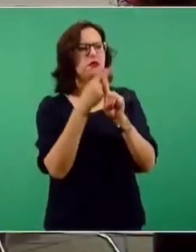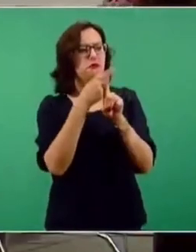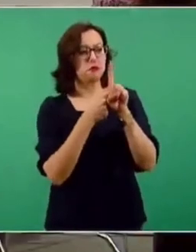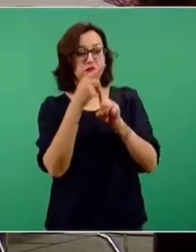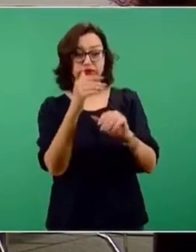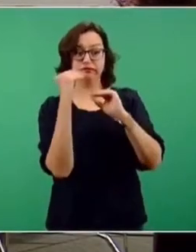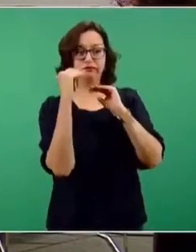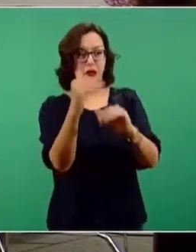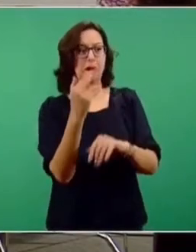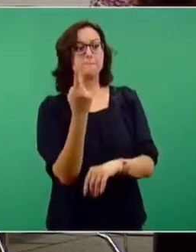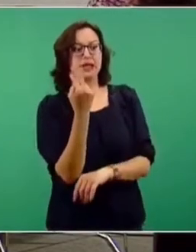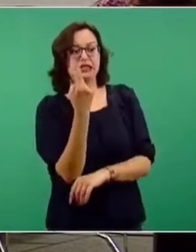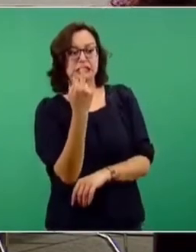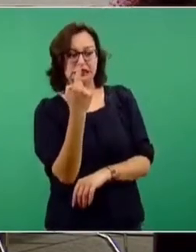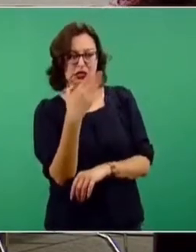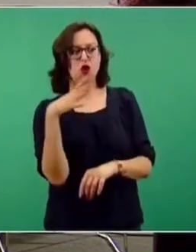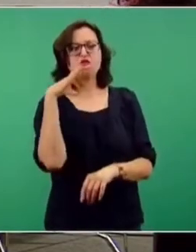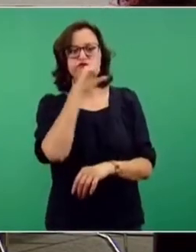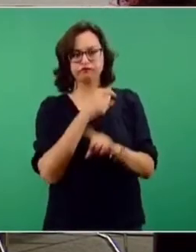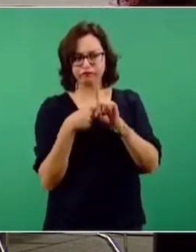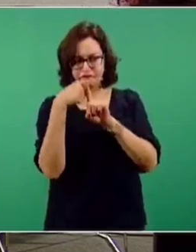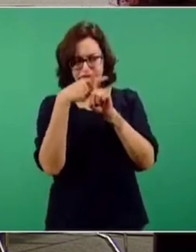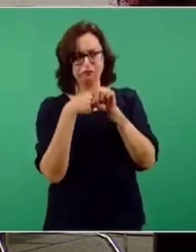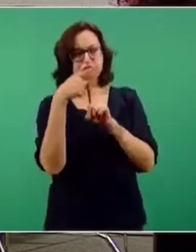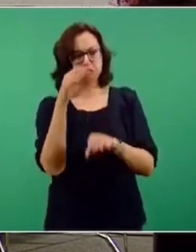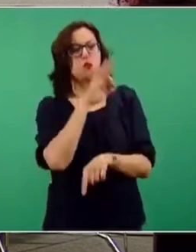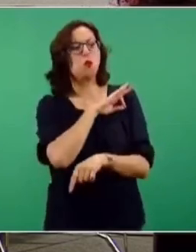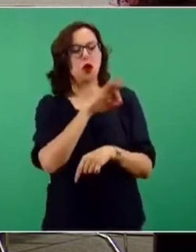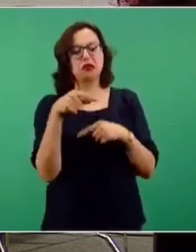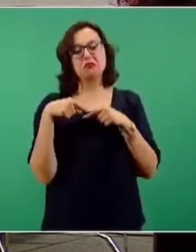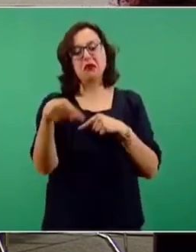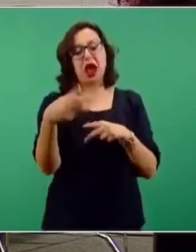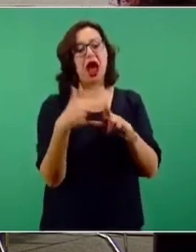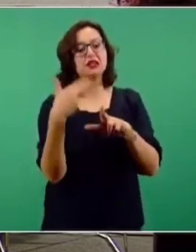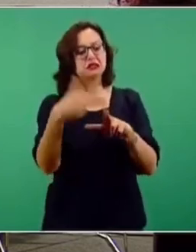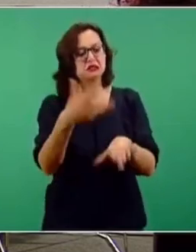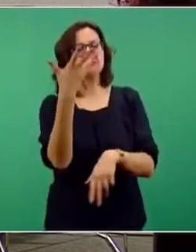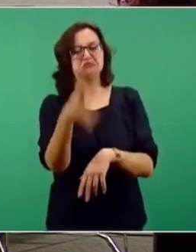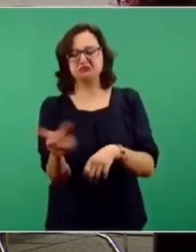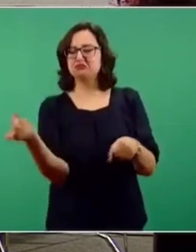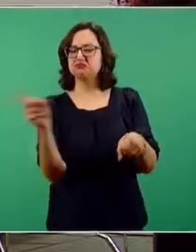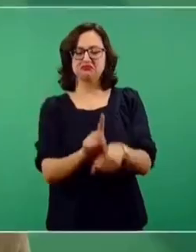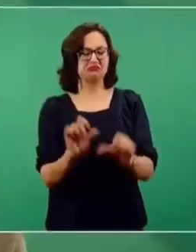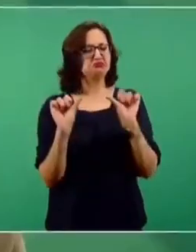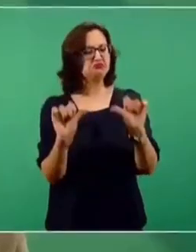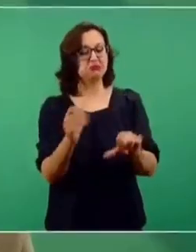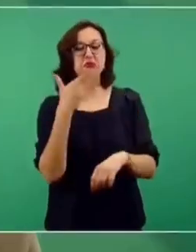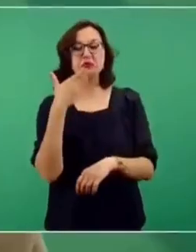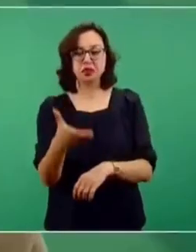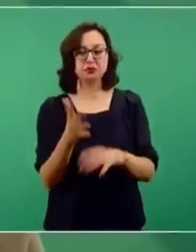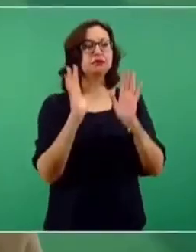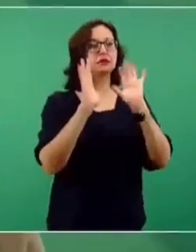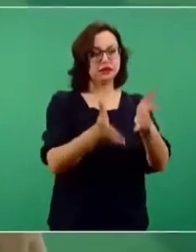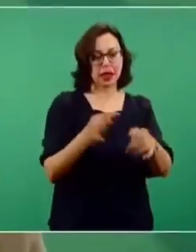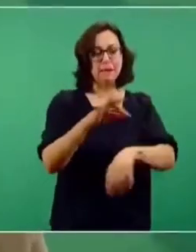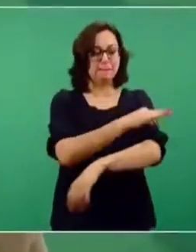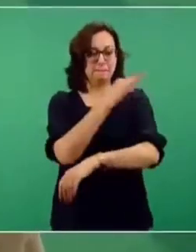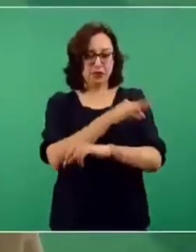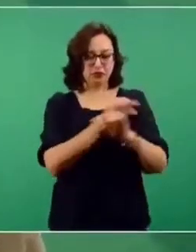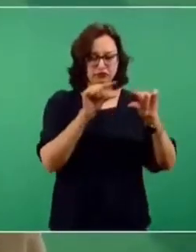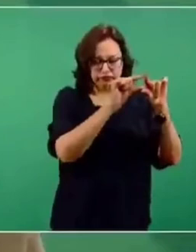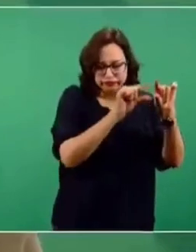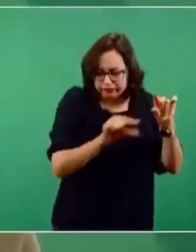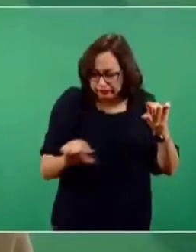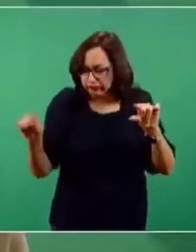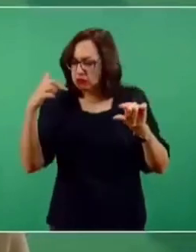más extremas, 25 grados y durante casi 10 días. Entonces, no hay ningún problema, se hizo la dictaminación, estas vacunas